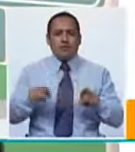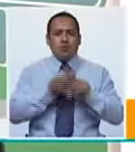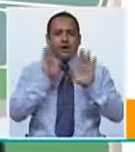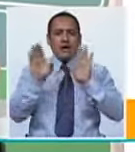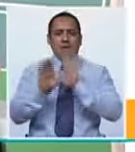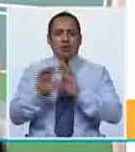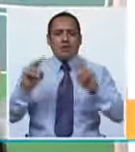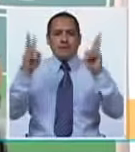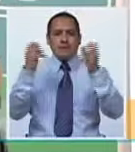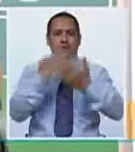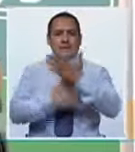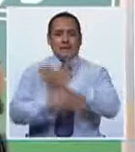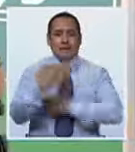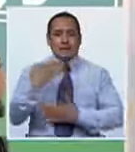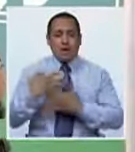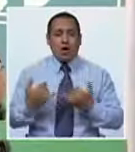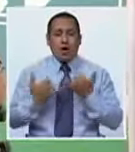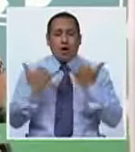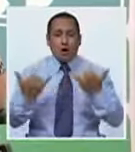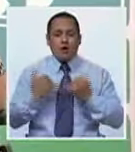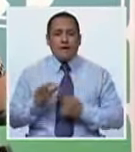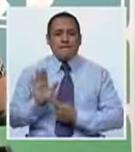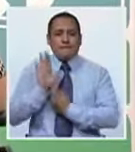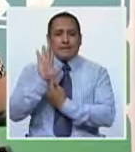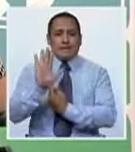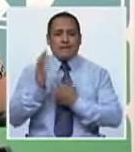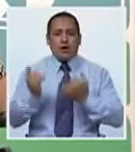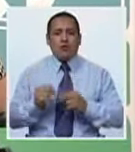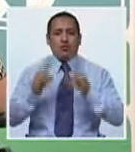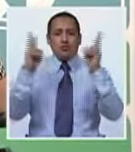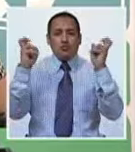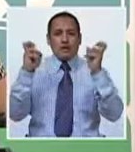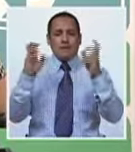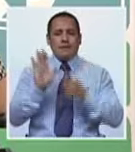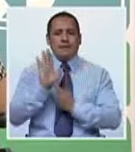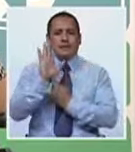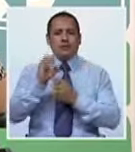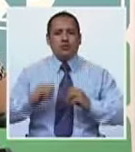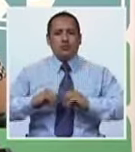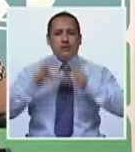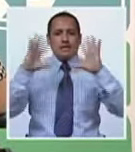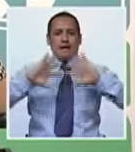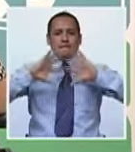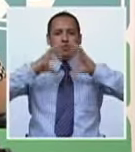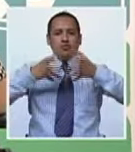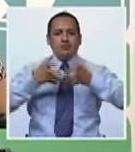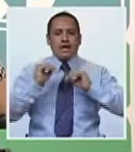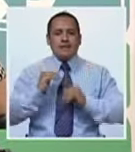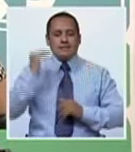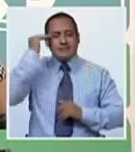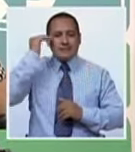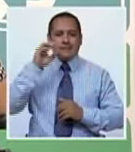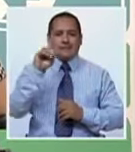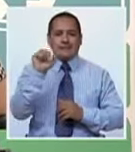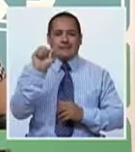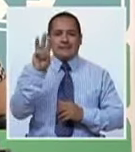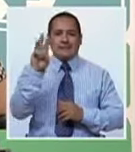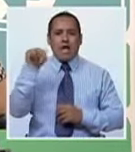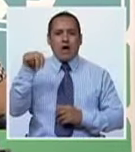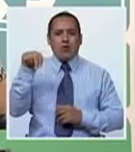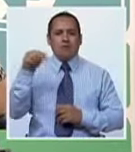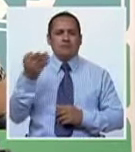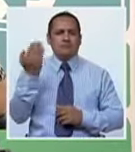sobre el tema de discapacidad. El día de hoy nuestro programa está dedicado al Día Mundial del Síndrome de Down,